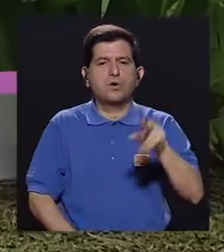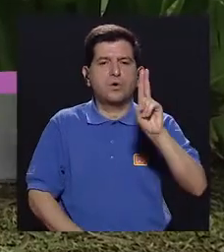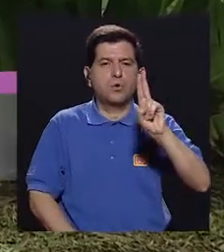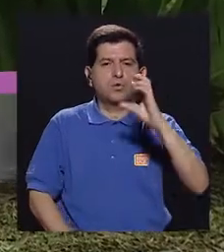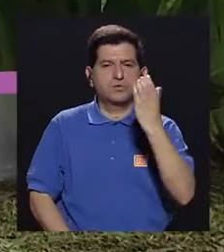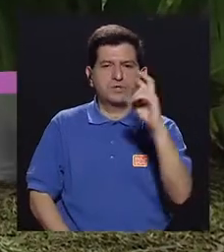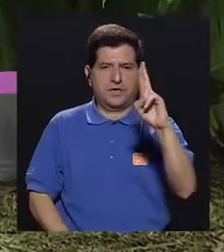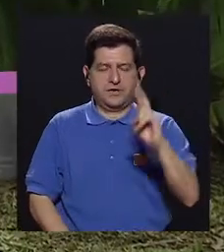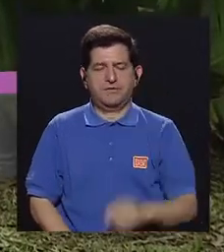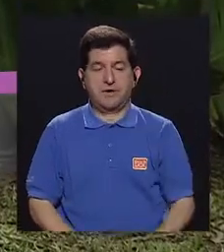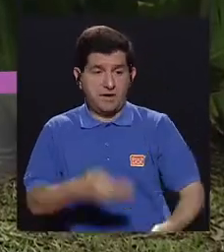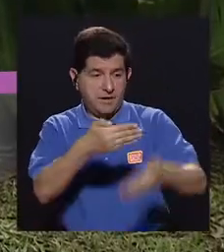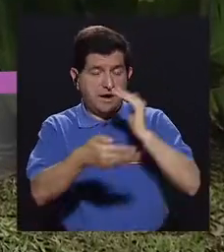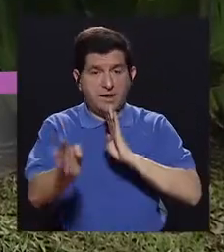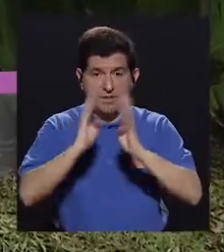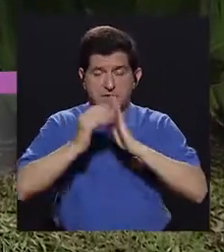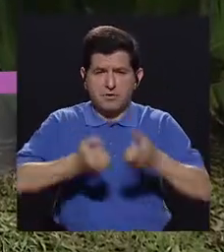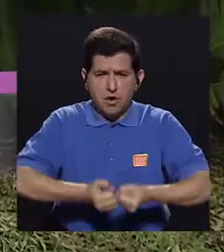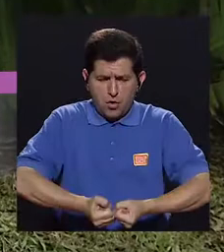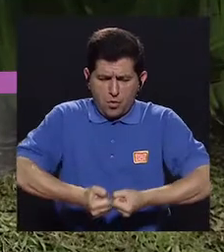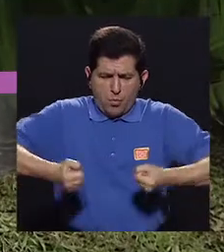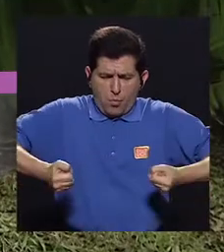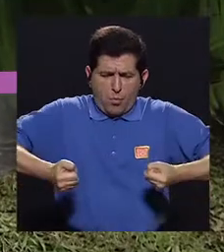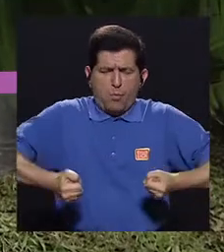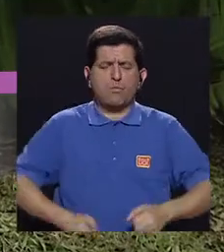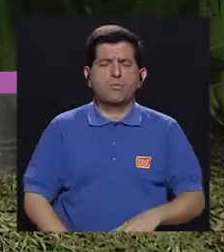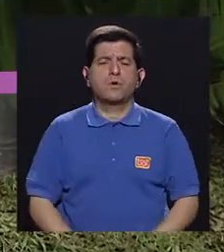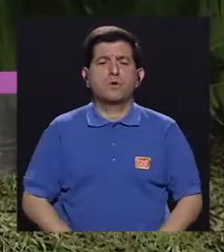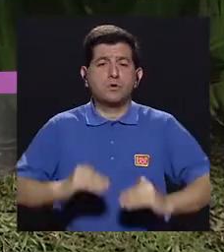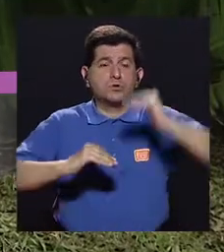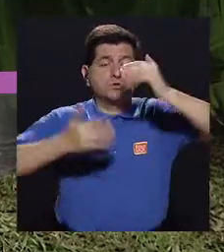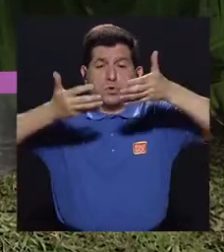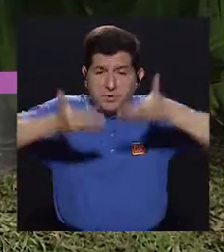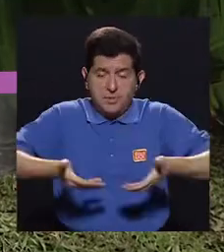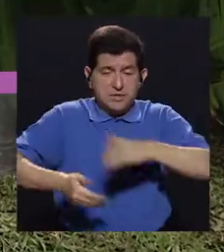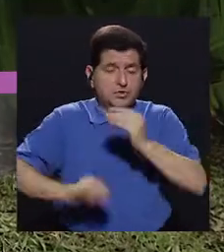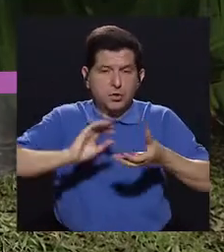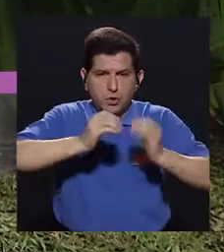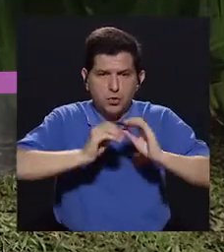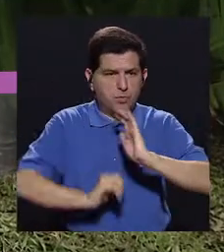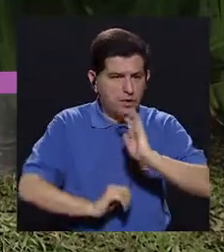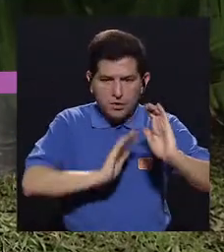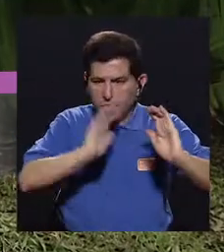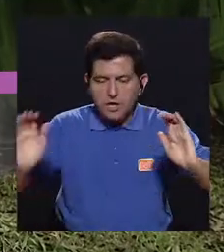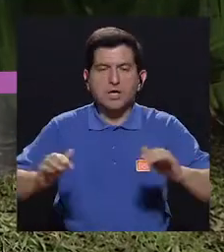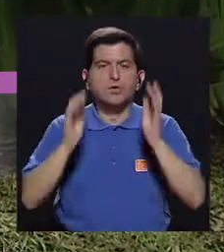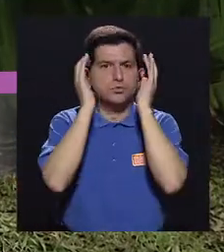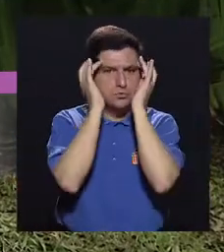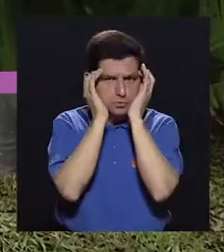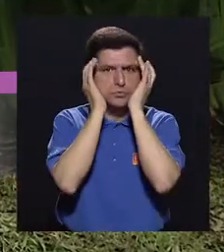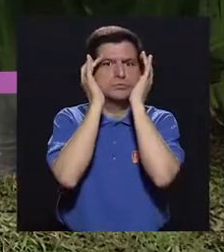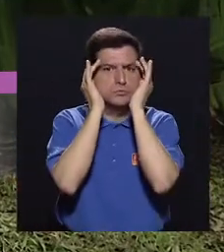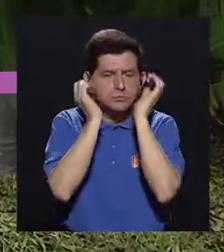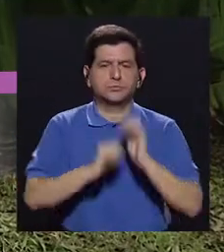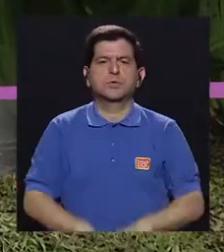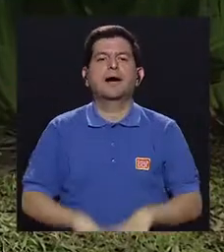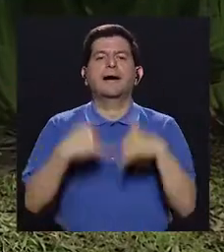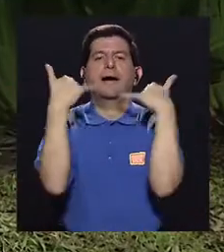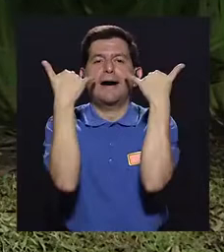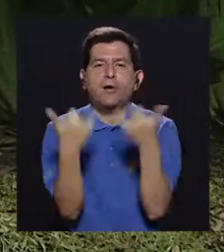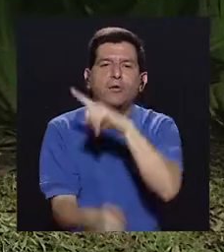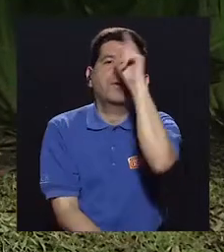Bien, Ivania, conversábamos acerca de qué es la obesidad, el sobrepeso y datos en niños que son verdaderamente alarmantes.